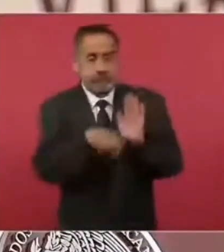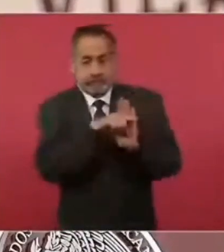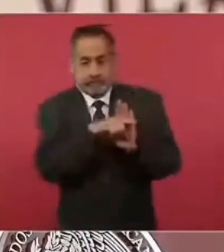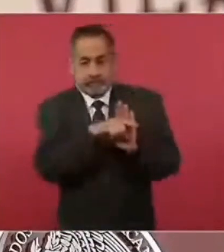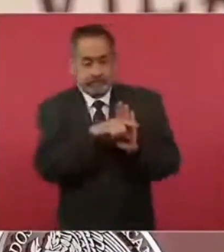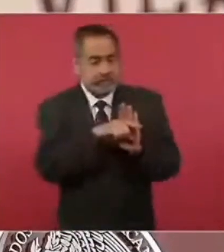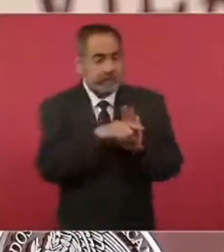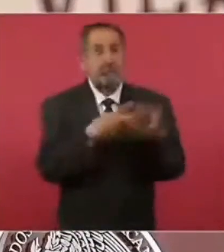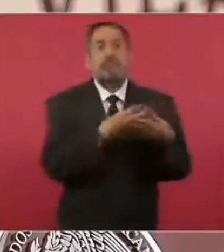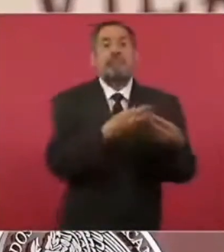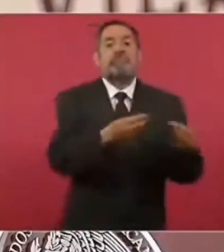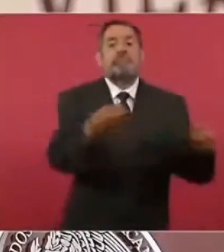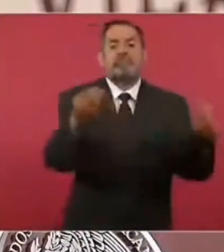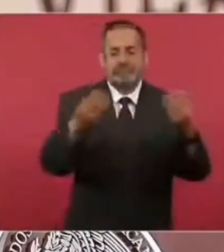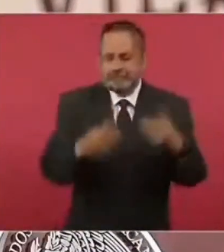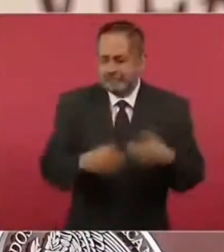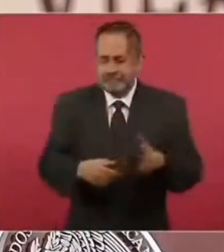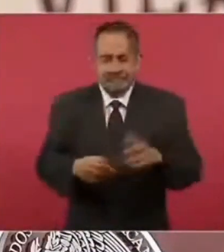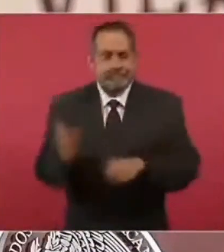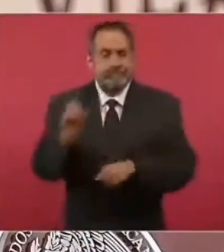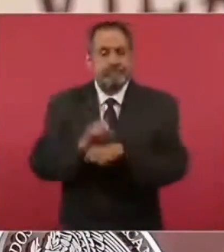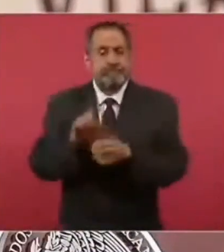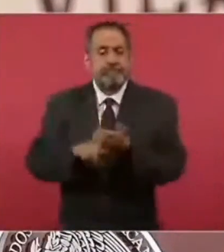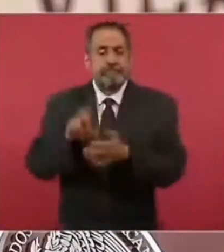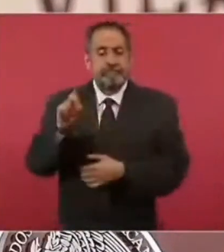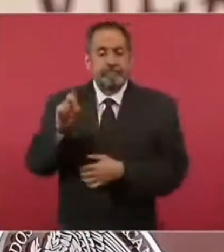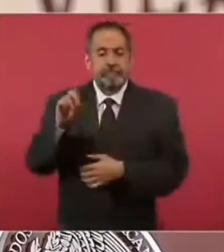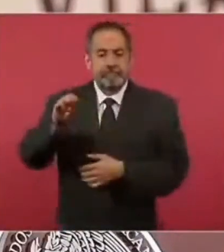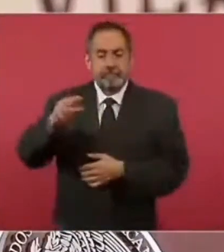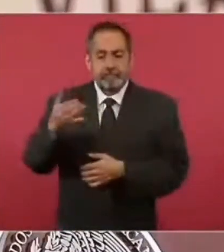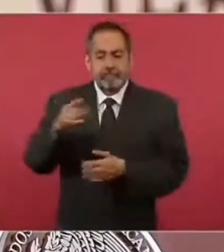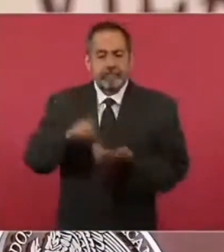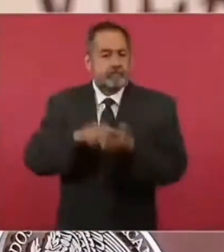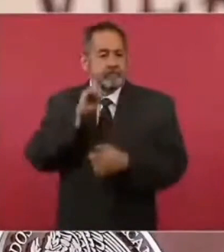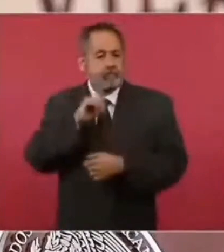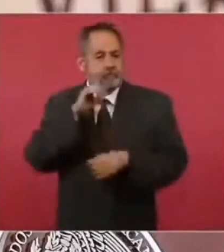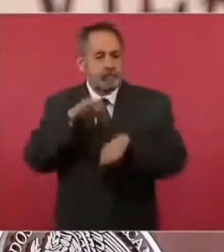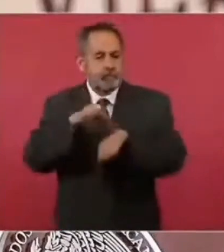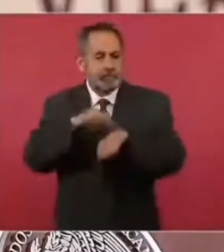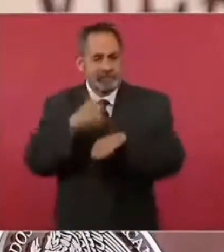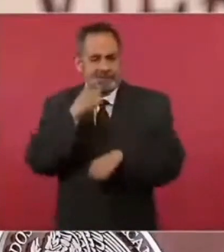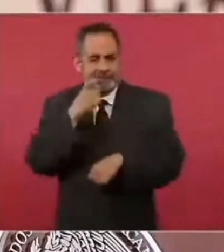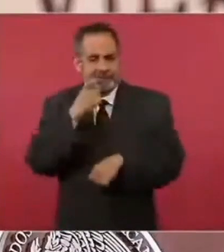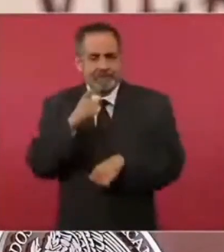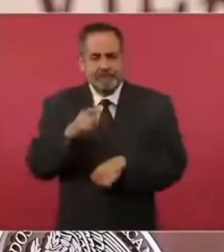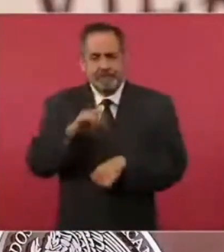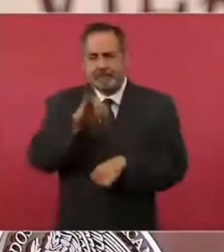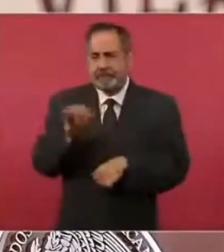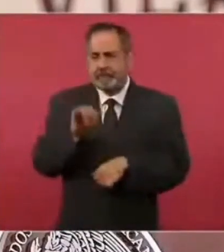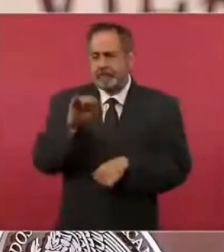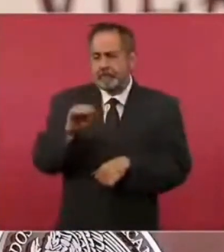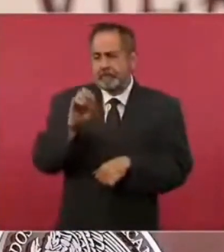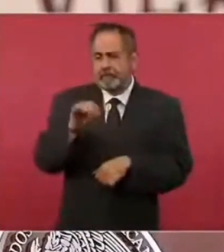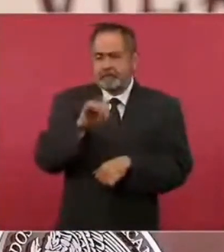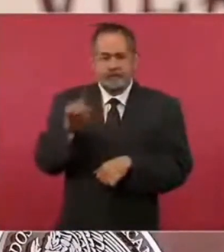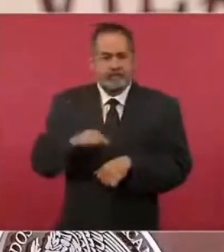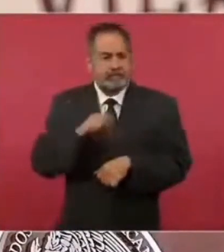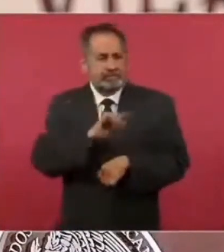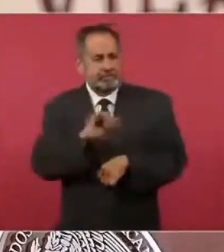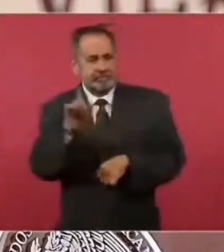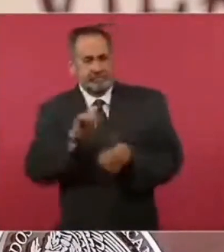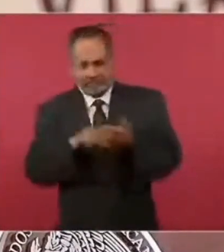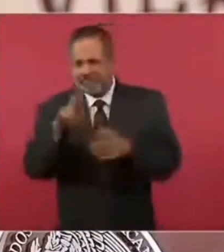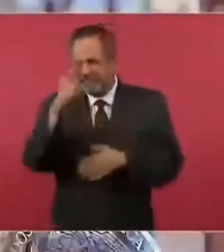los medios les dan bola. El 30 de mayo pasado, la odontóloga Larian Jiménez, quien se volvió